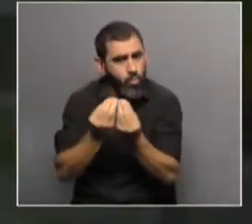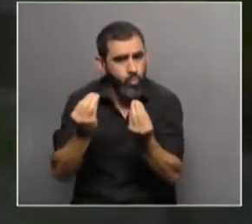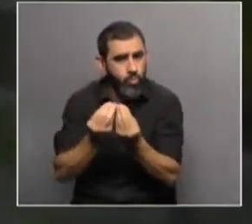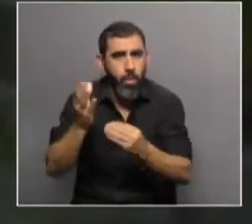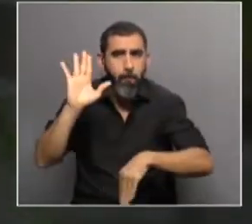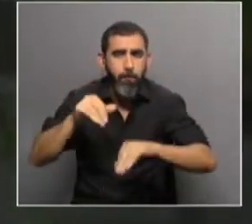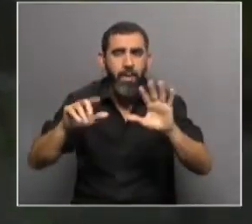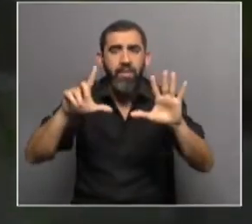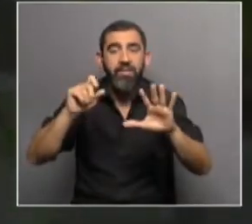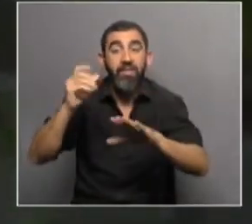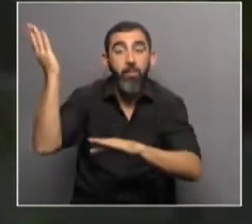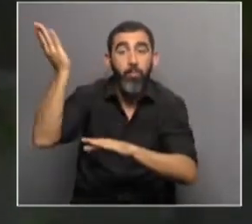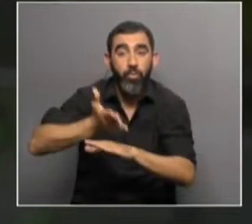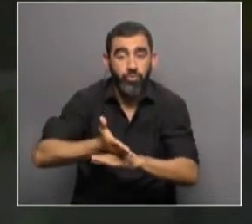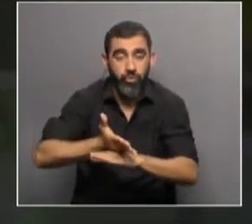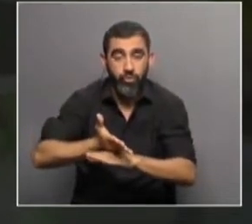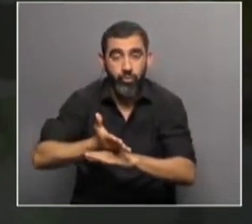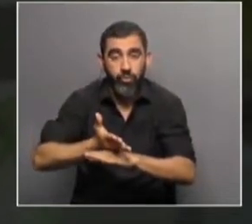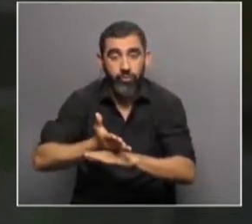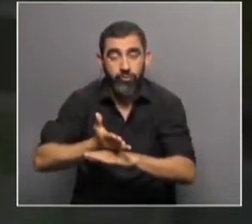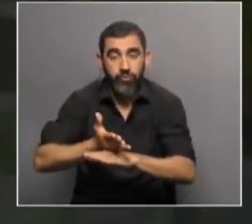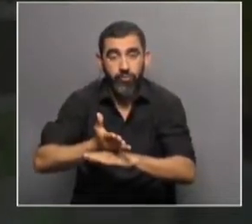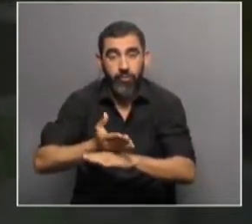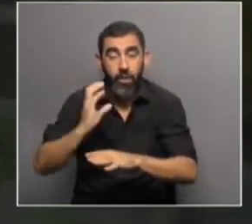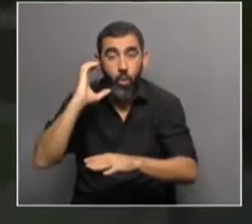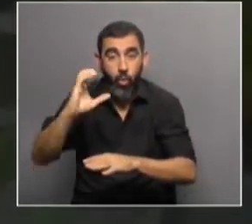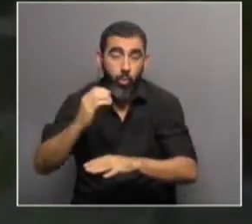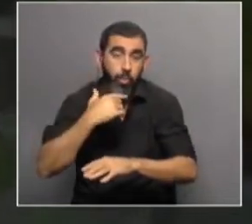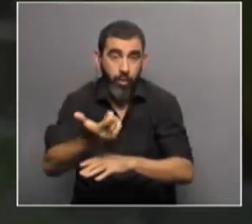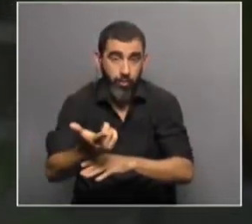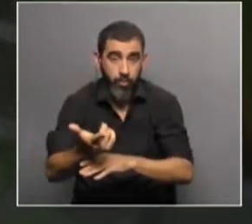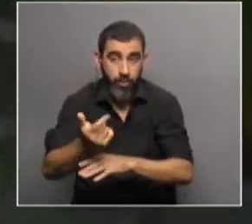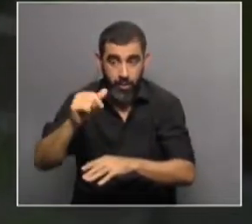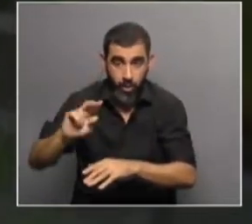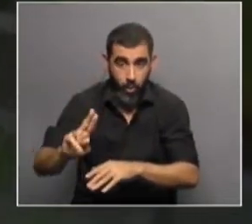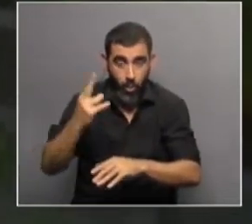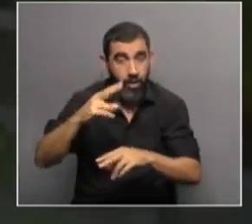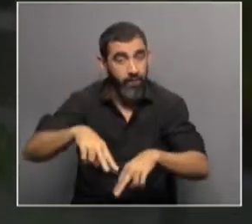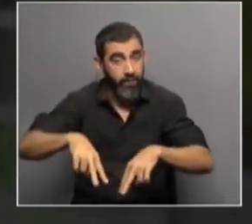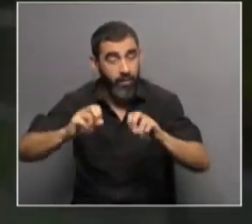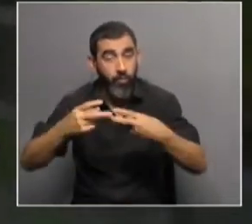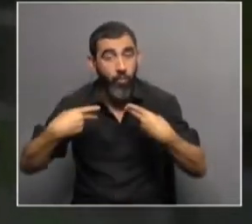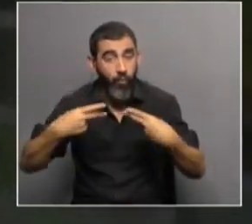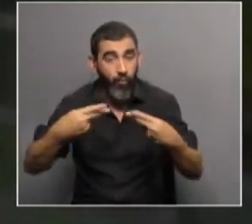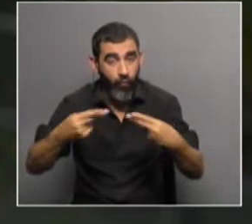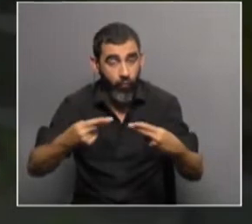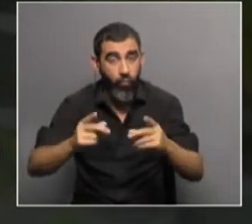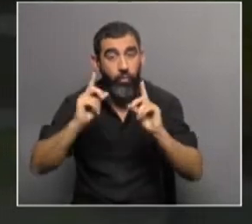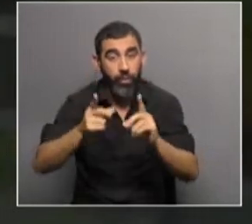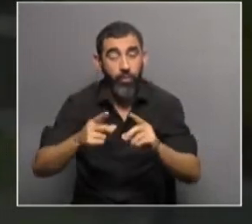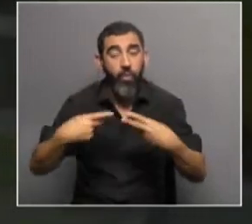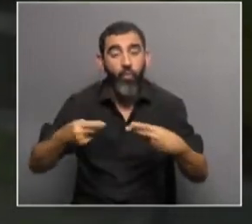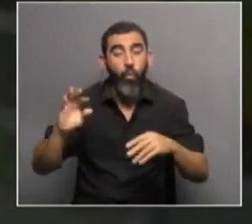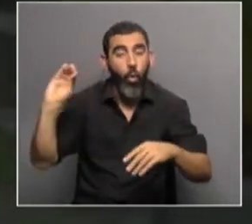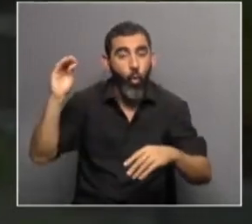más del 70% de las categorías en los clubes. Y en el Uruguay lo estudiamos. En el fútbol, lo estudiamos. En el